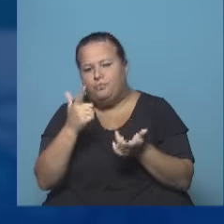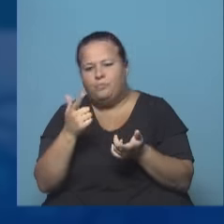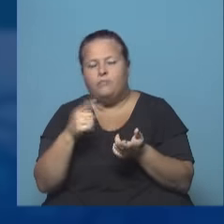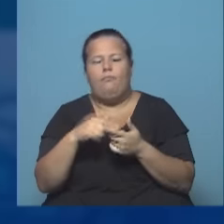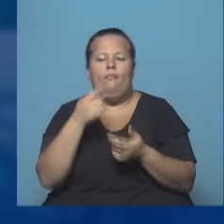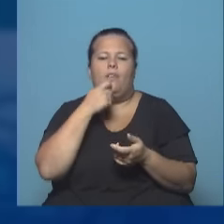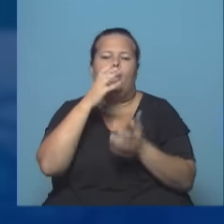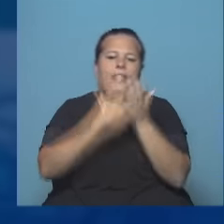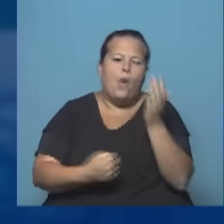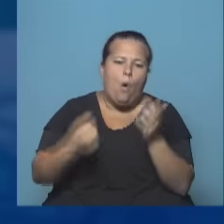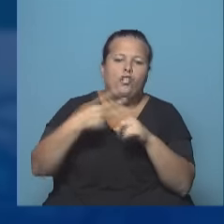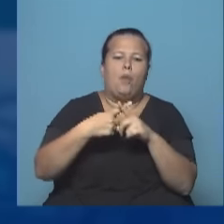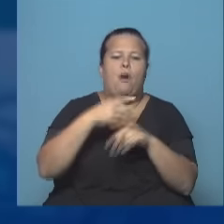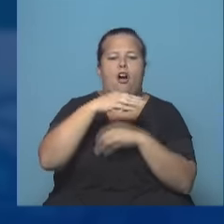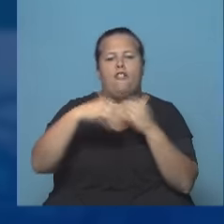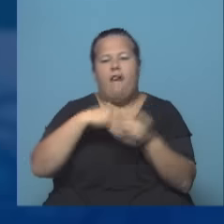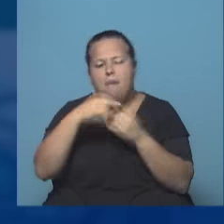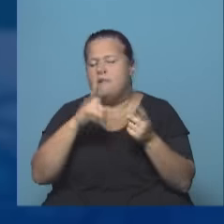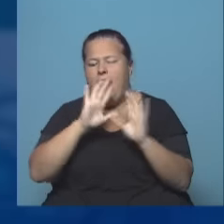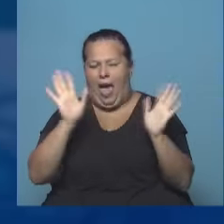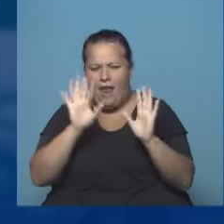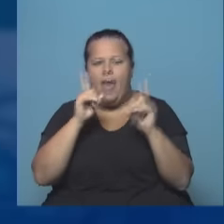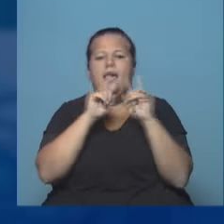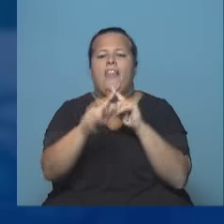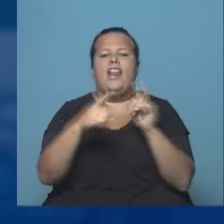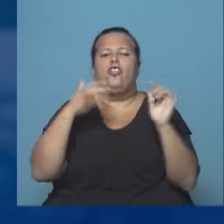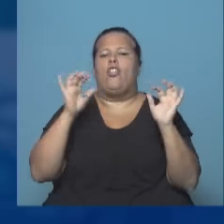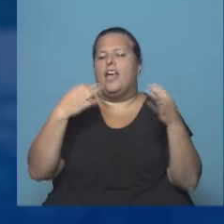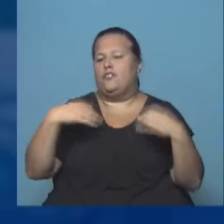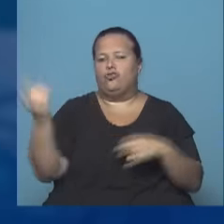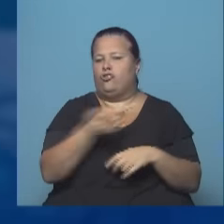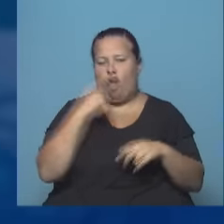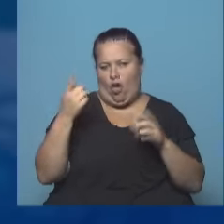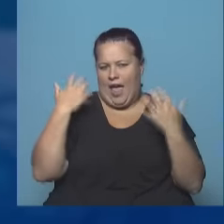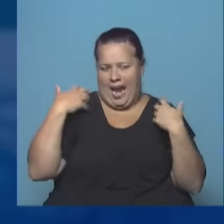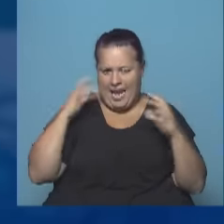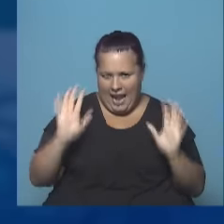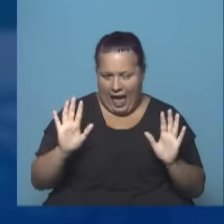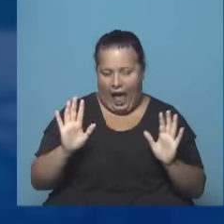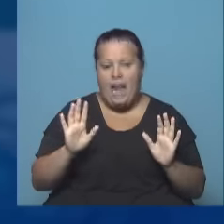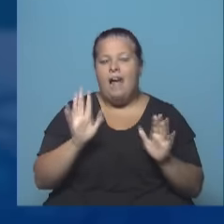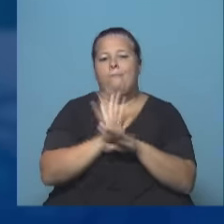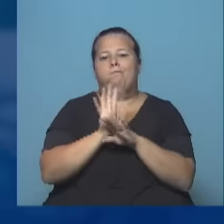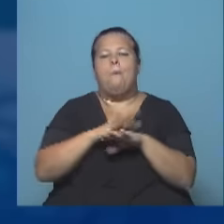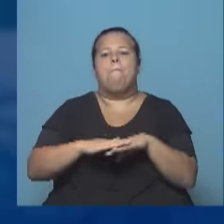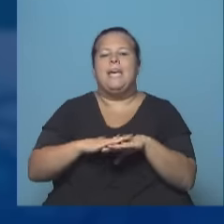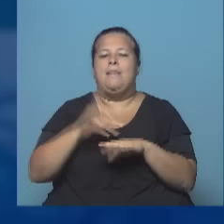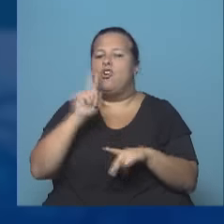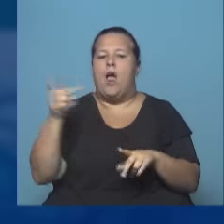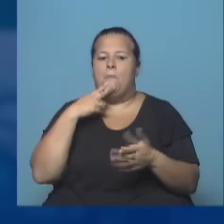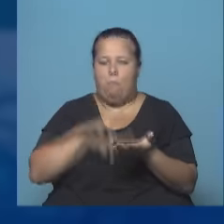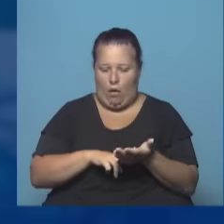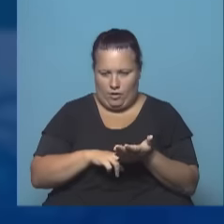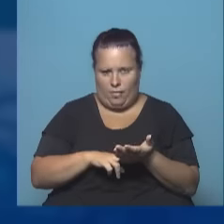deducciones por cargas familiares, simplemente las deducciones que le corresponden a todo el mundo, de las generales, la llamada mínimo no imponible.